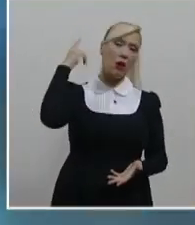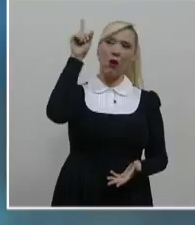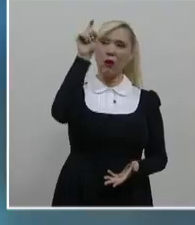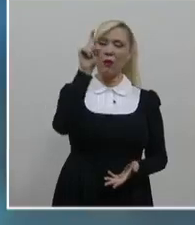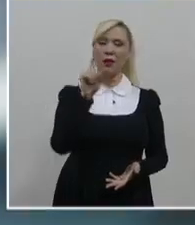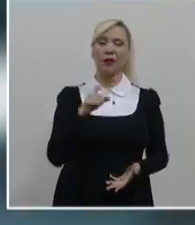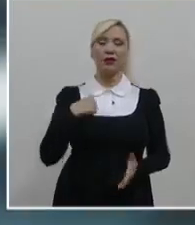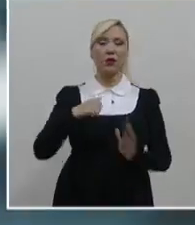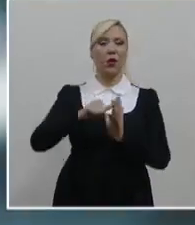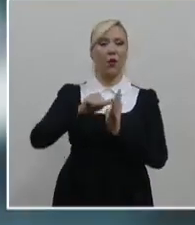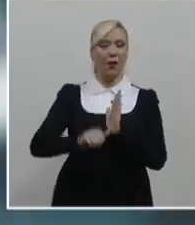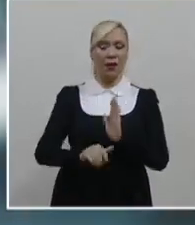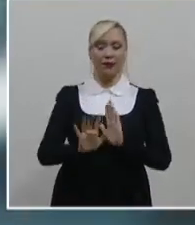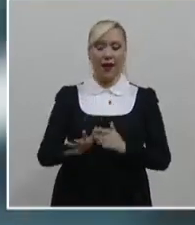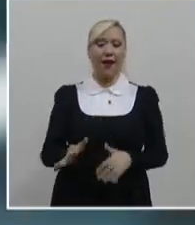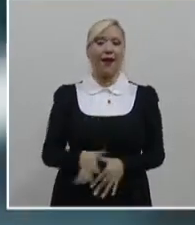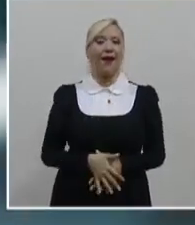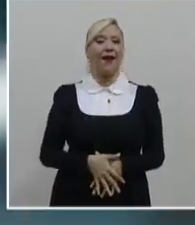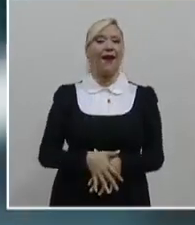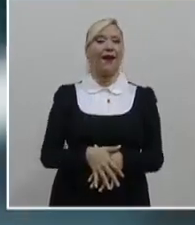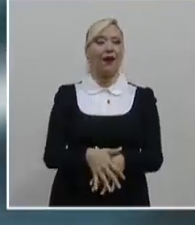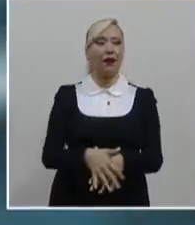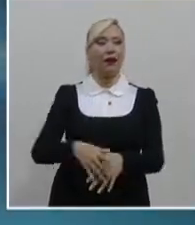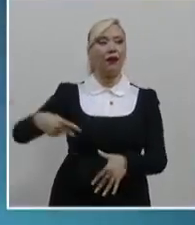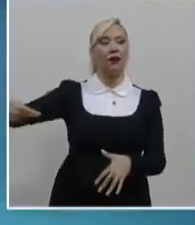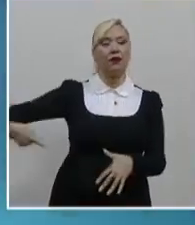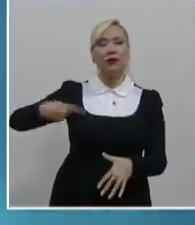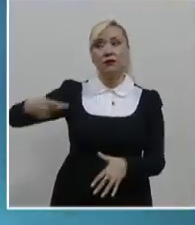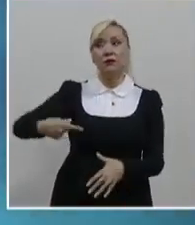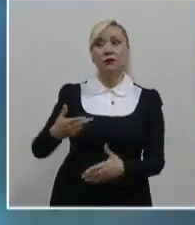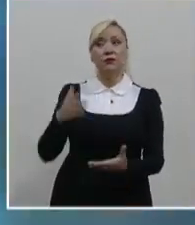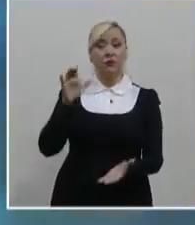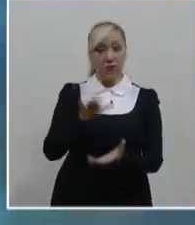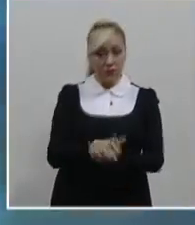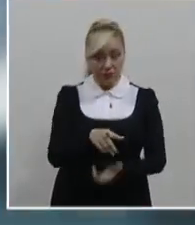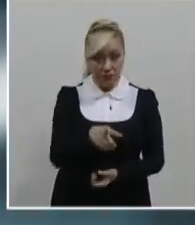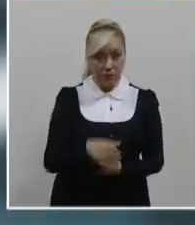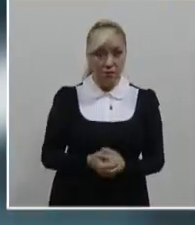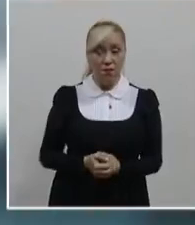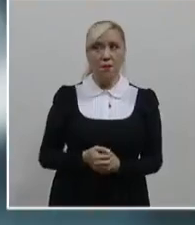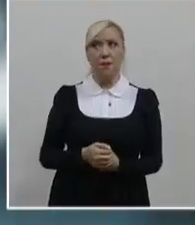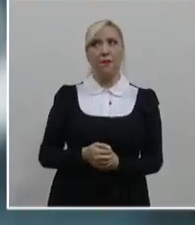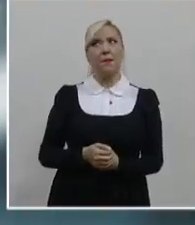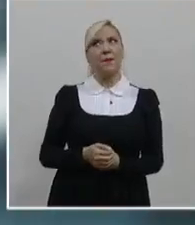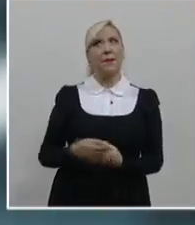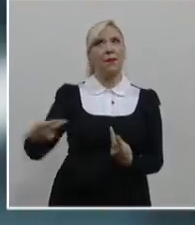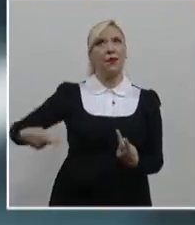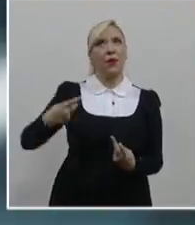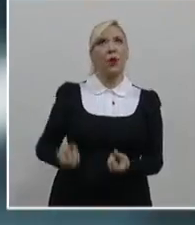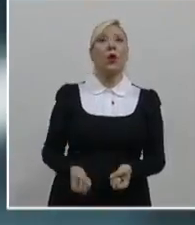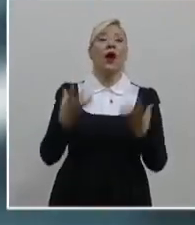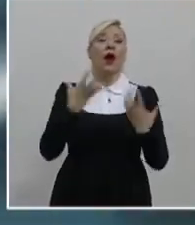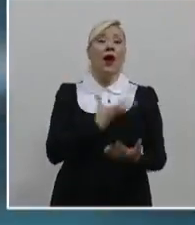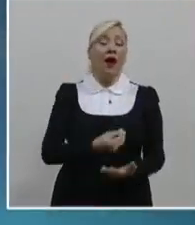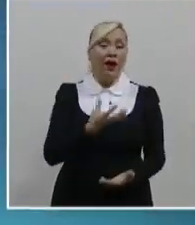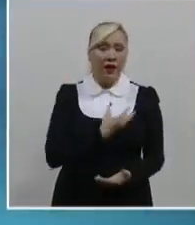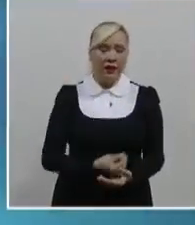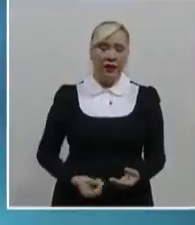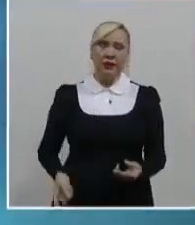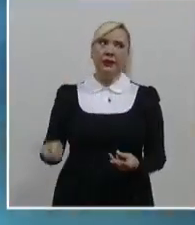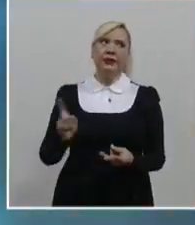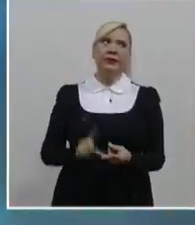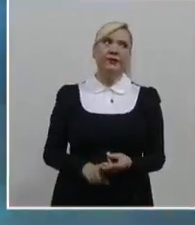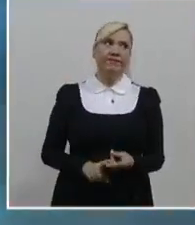embarazarme y me preguntaban si estaba casada, me preguntaban cuántos hijos tenía e incluso